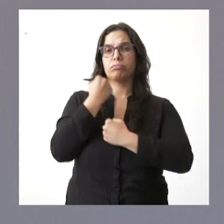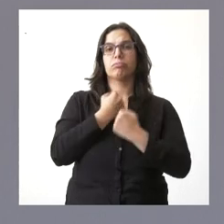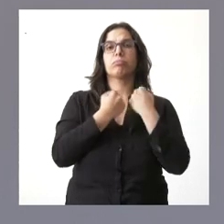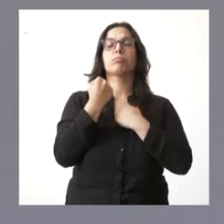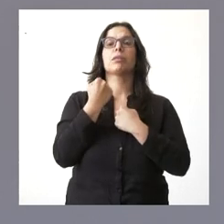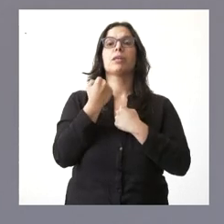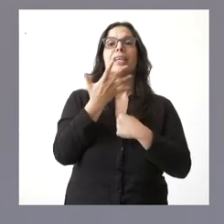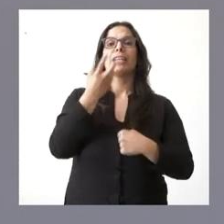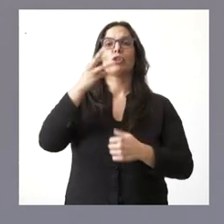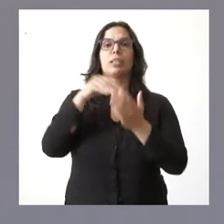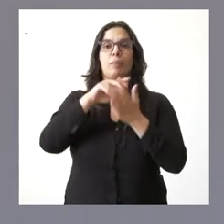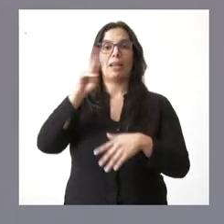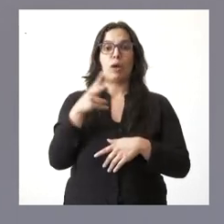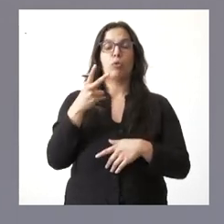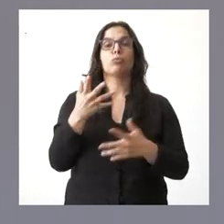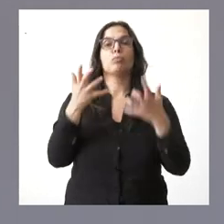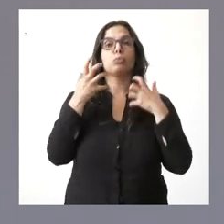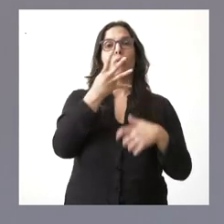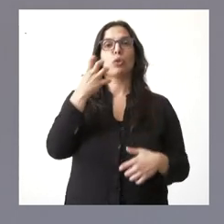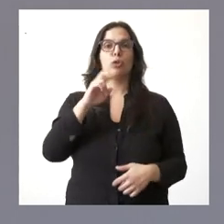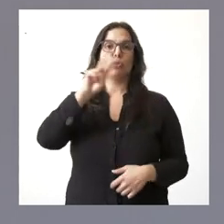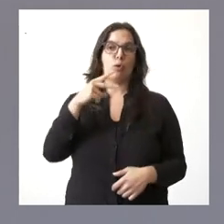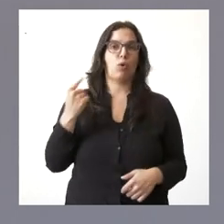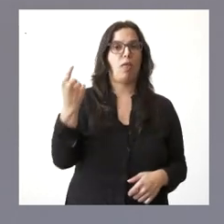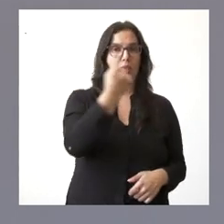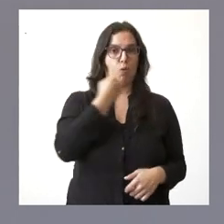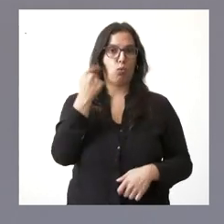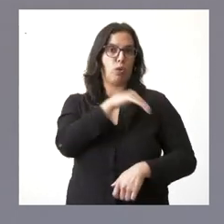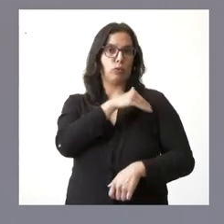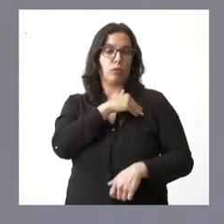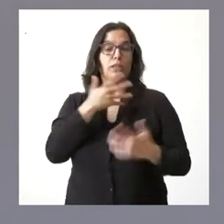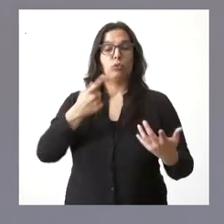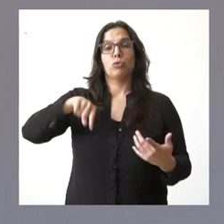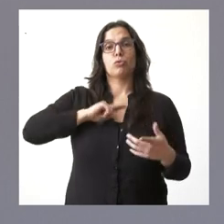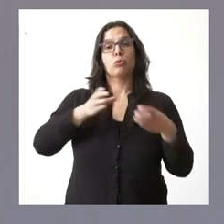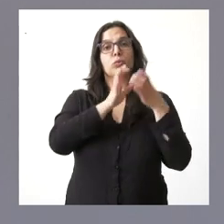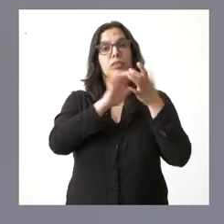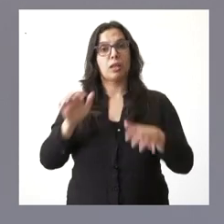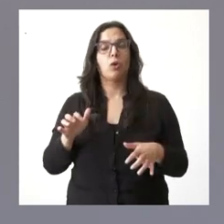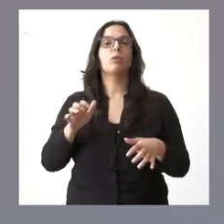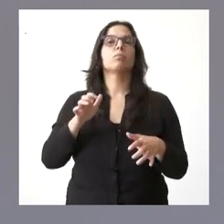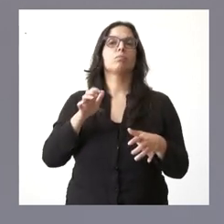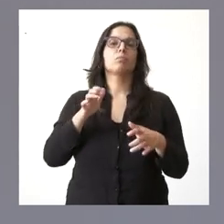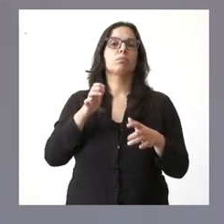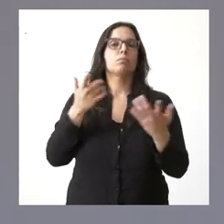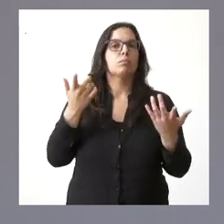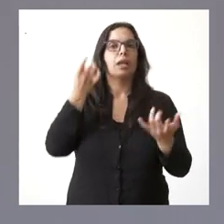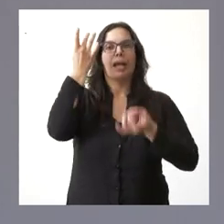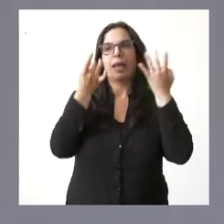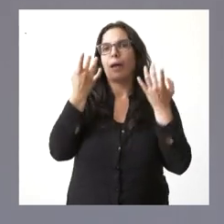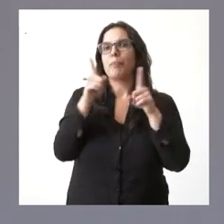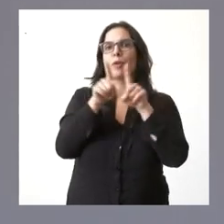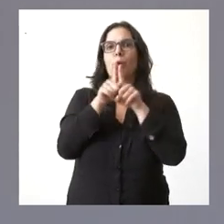estudiante, 400 euros. La Junta busca con esta iniciativa y otras de similar característica, como las becas